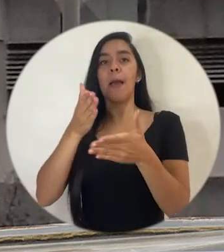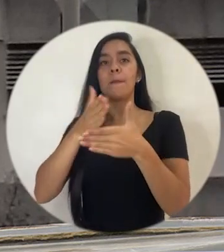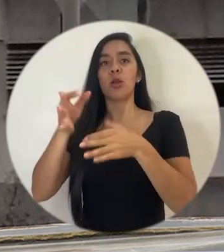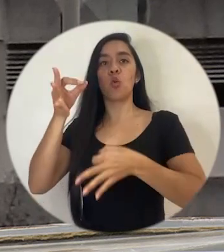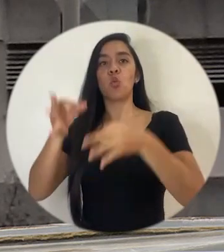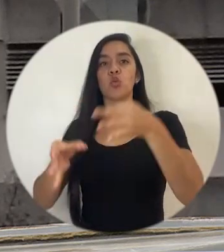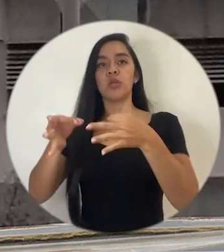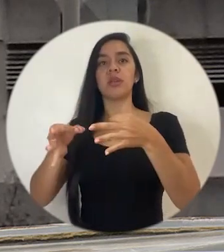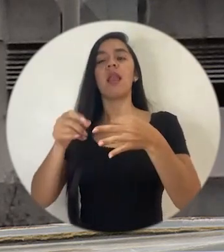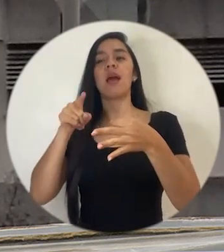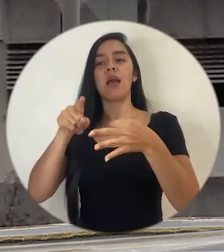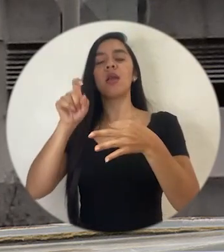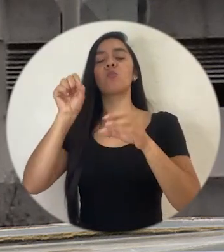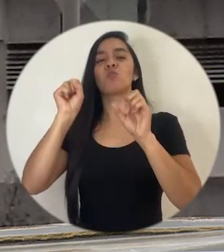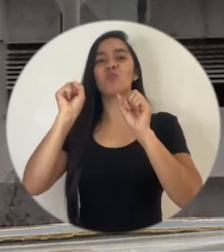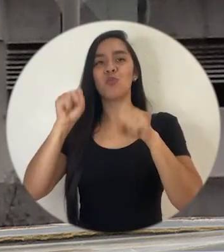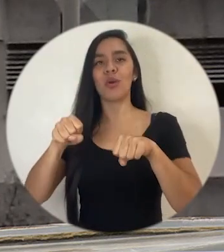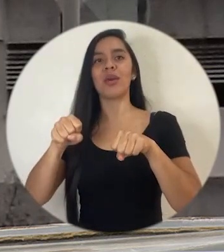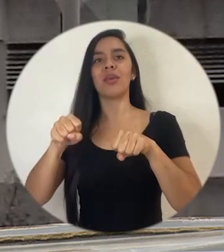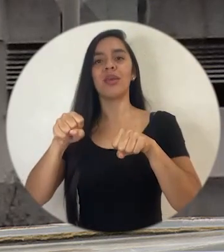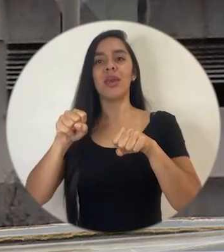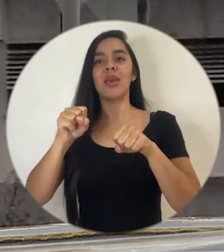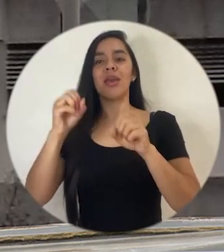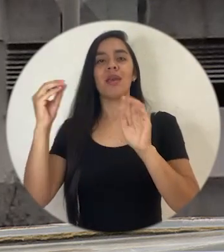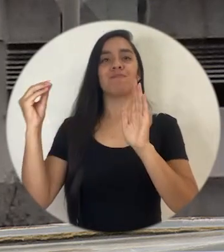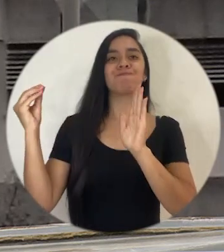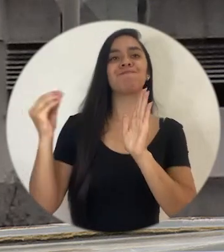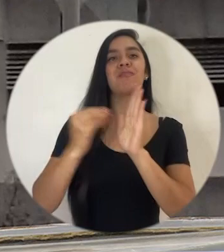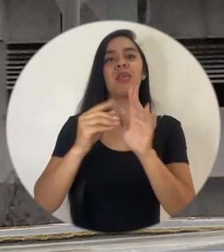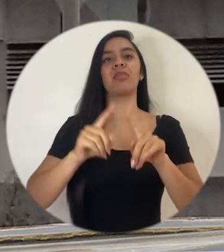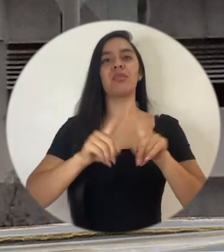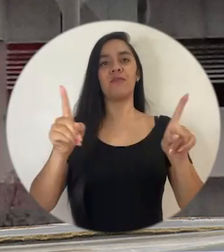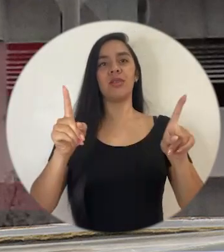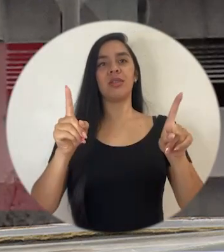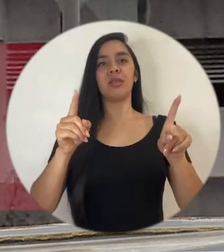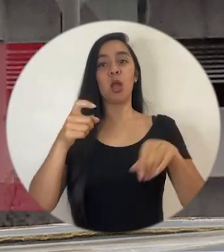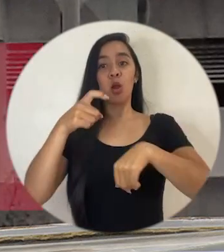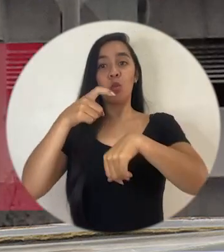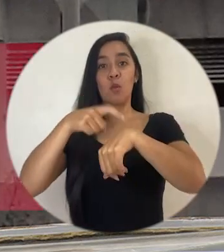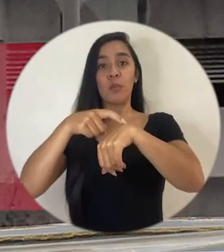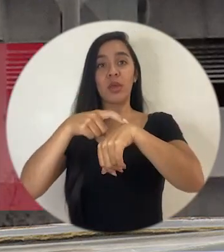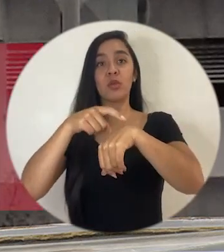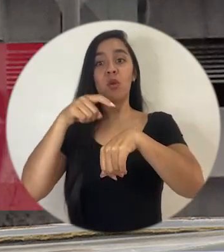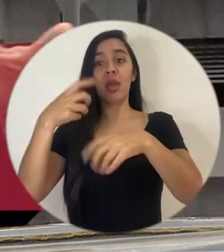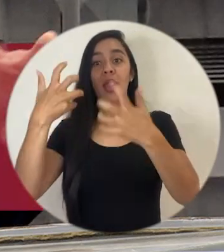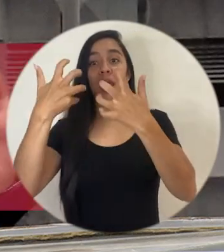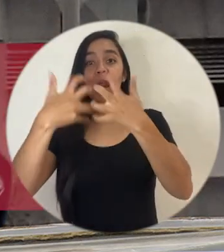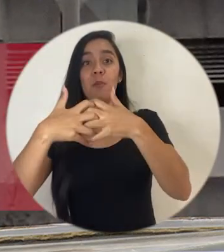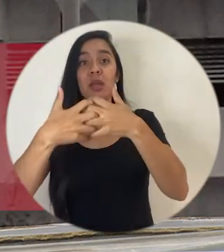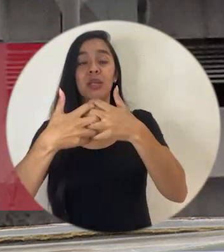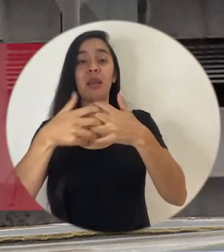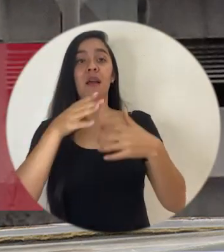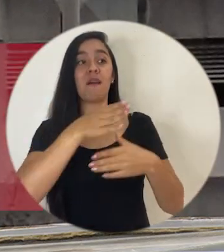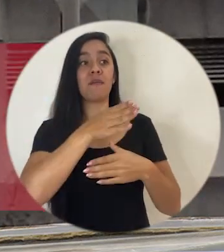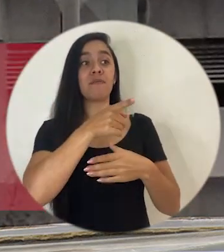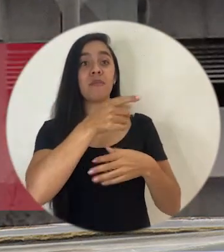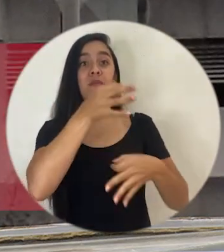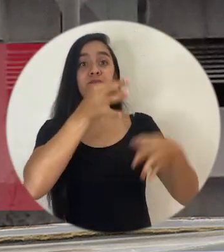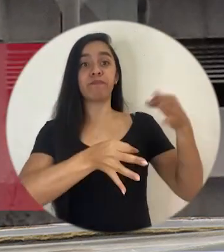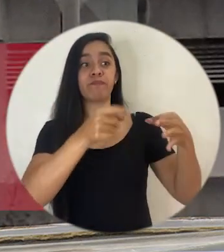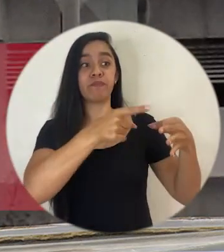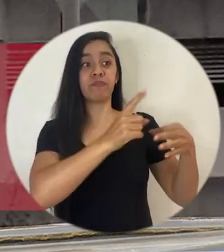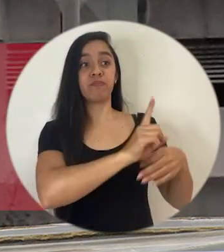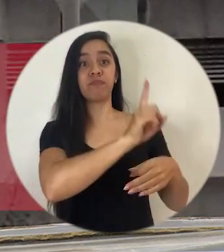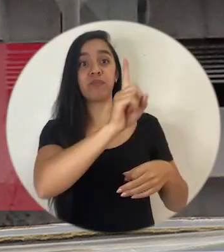vía judicial puede hacer una gran diferencia a la hora de un cobro judicial así que yo creo que